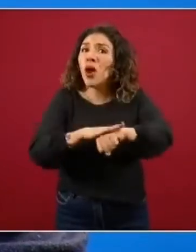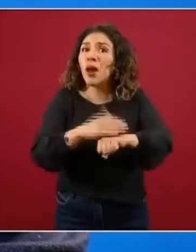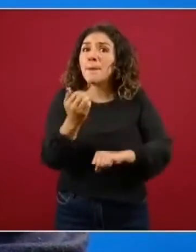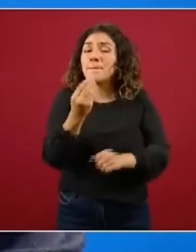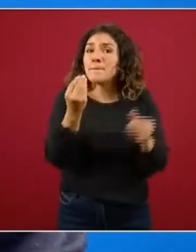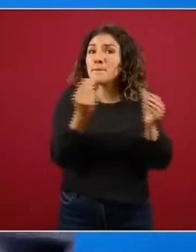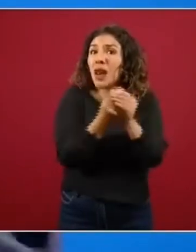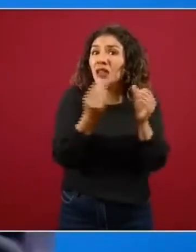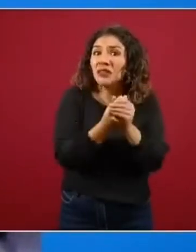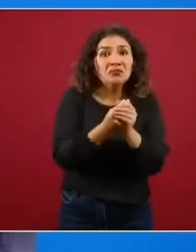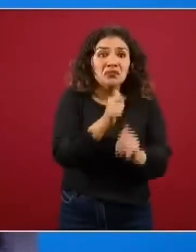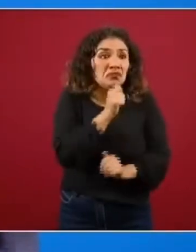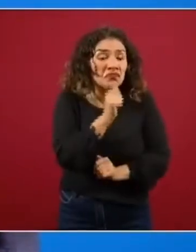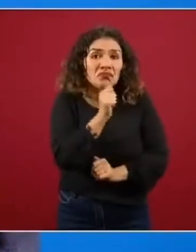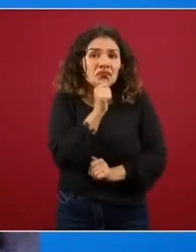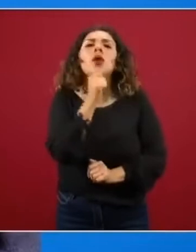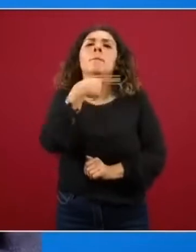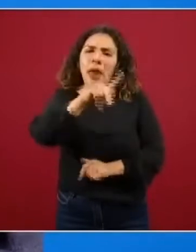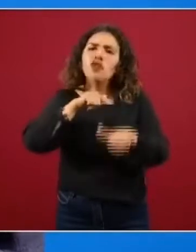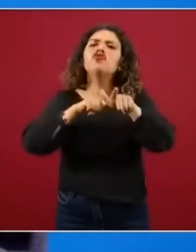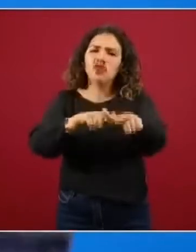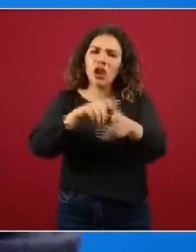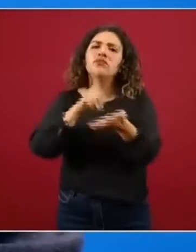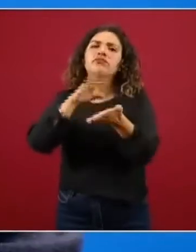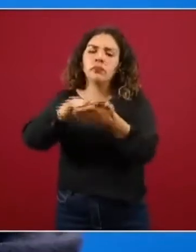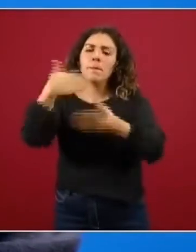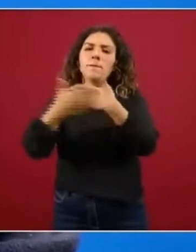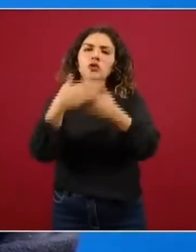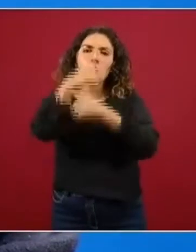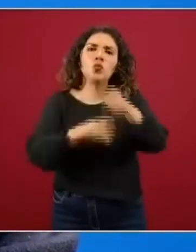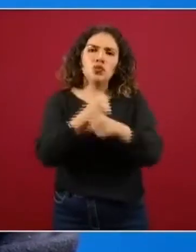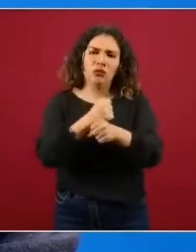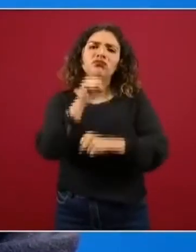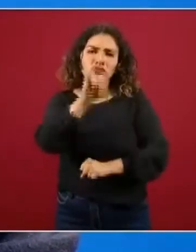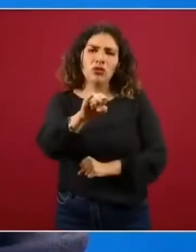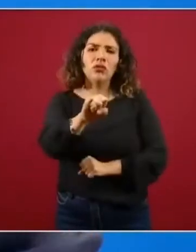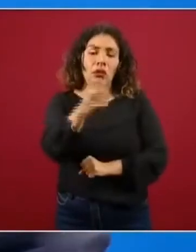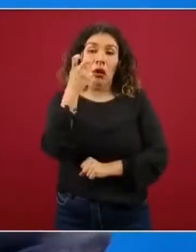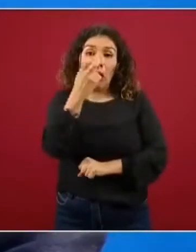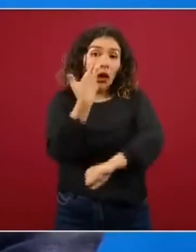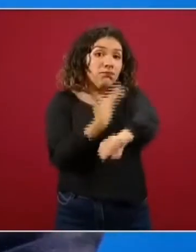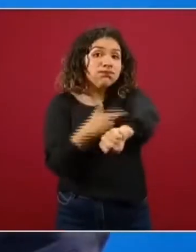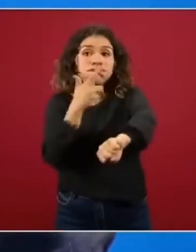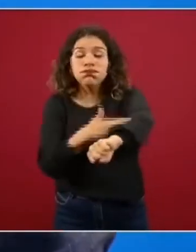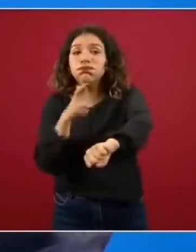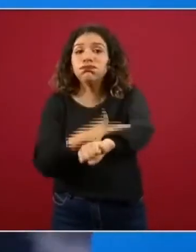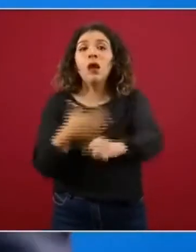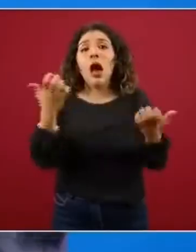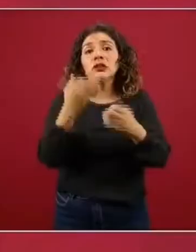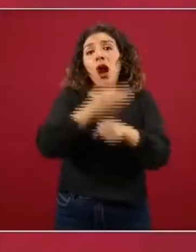los alumnos sigan inscritos en el siguiente ciclo. Justamente ese proceso lo vamos a